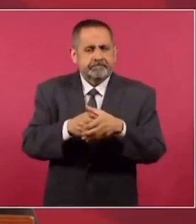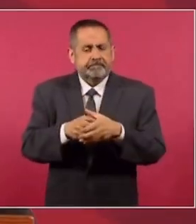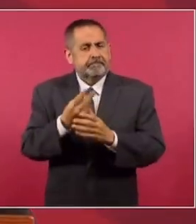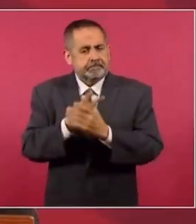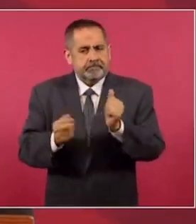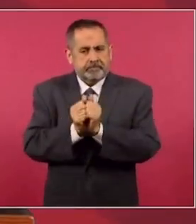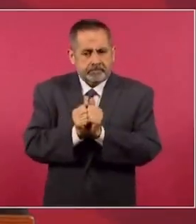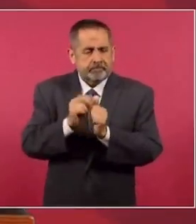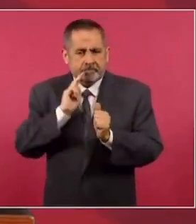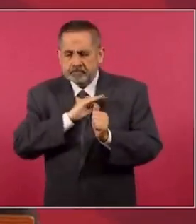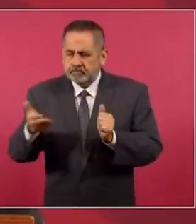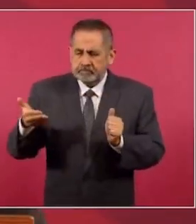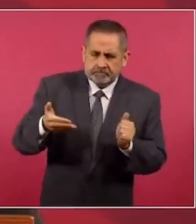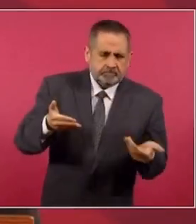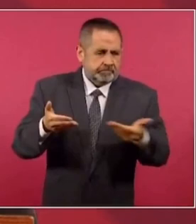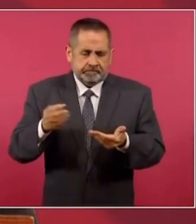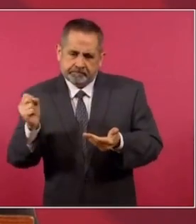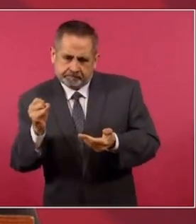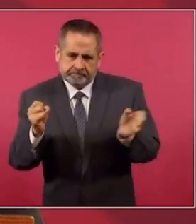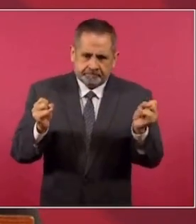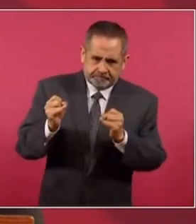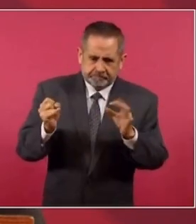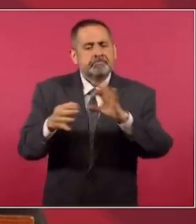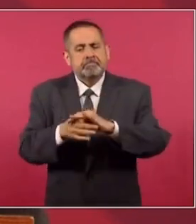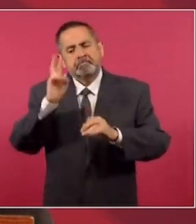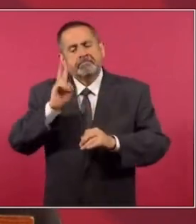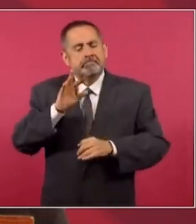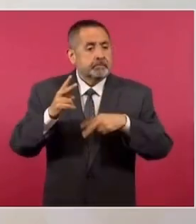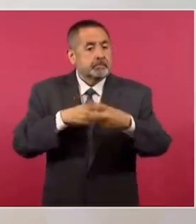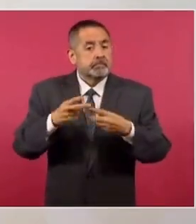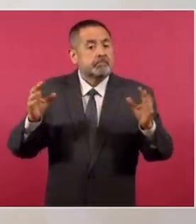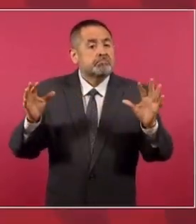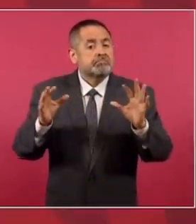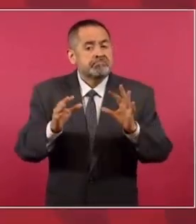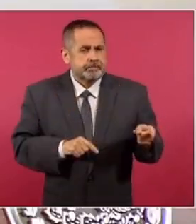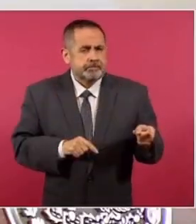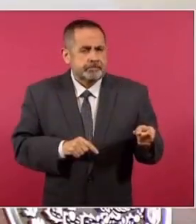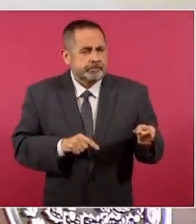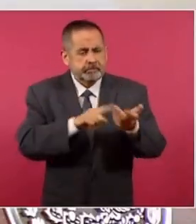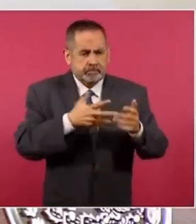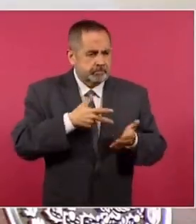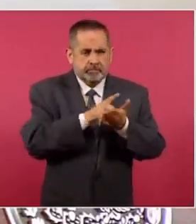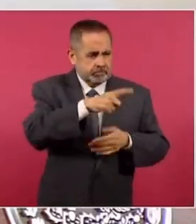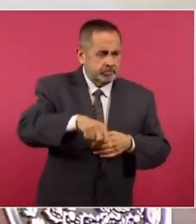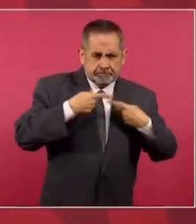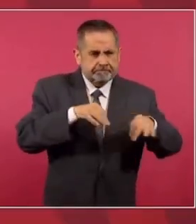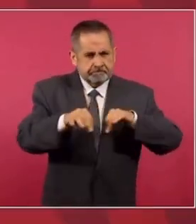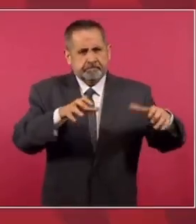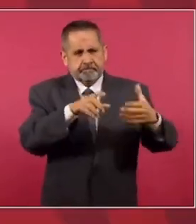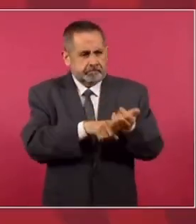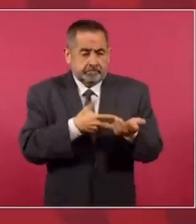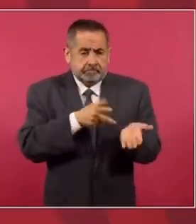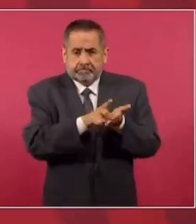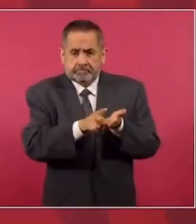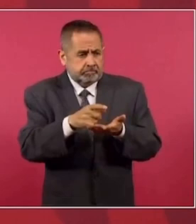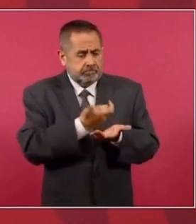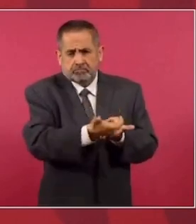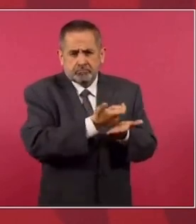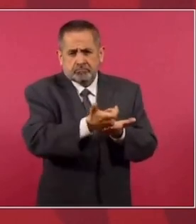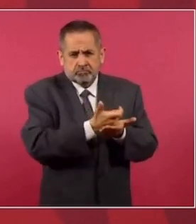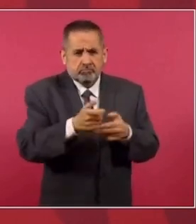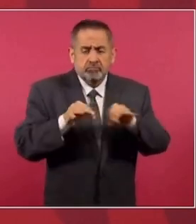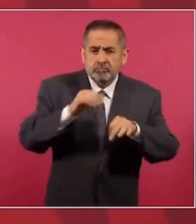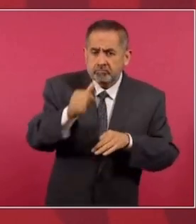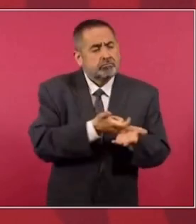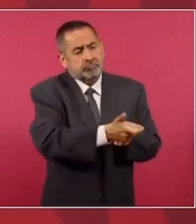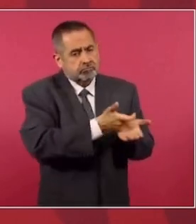acercar, digamos, y flexibilizar sus posturas de tal manera que se pueda llegar a una solución. En términos del presupuesto, tienen derechos los trabajadores de la agencia a recibir su, aunque